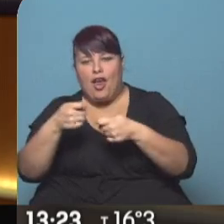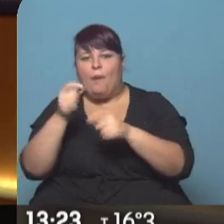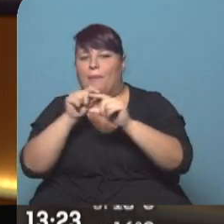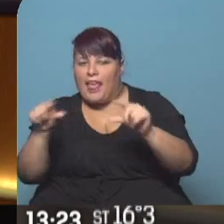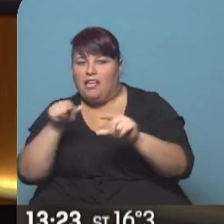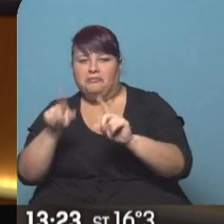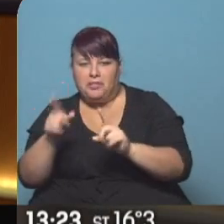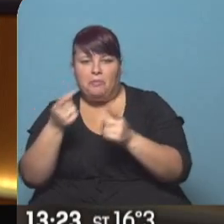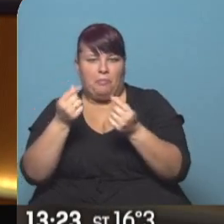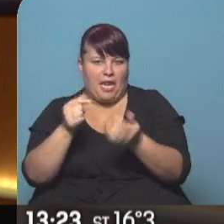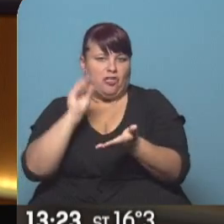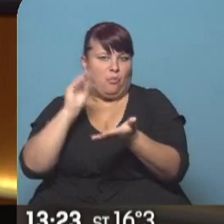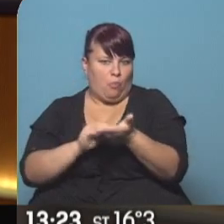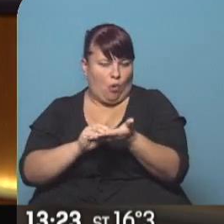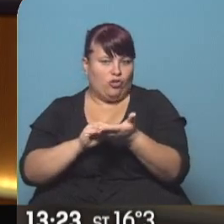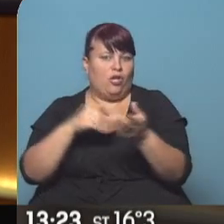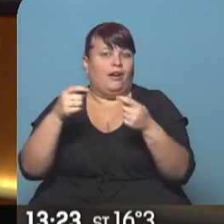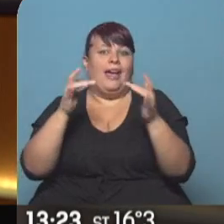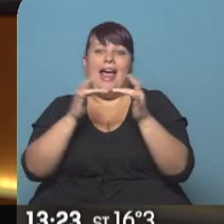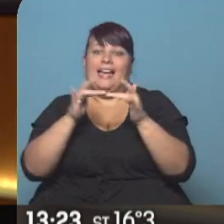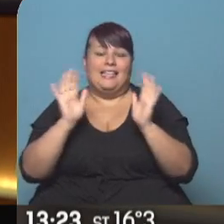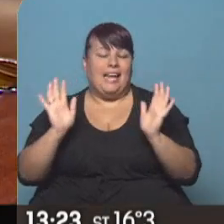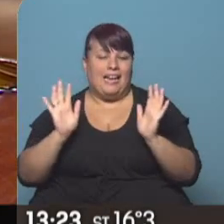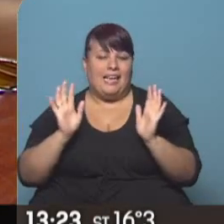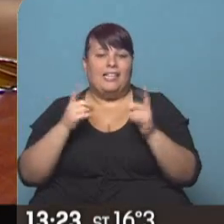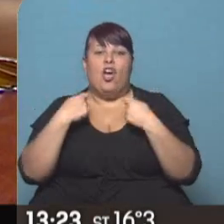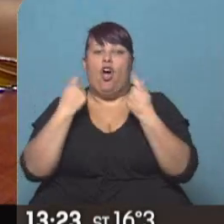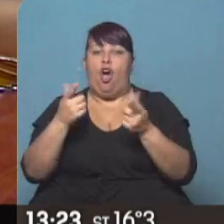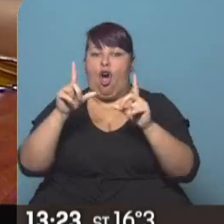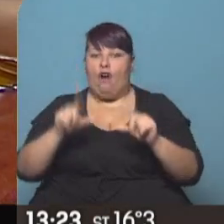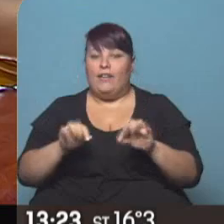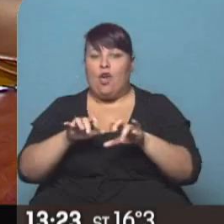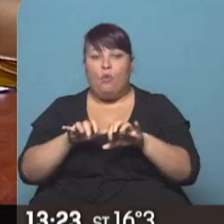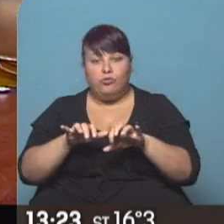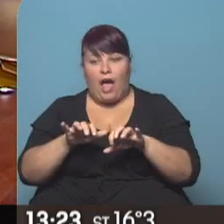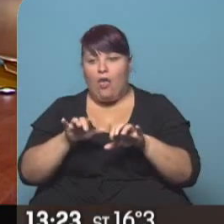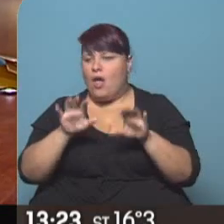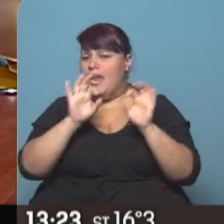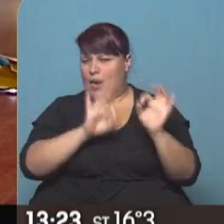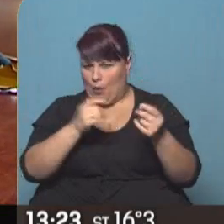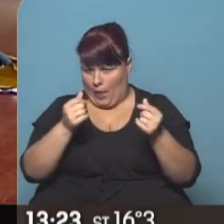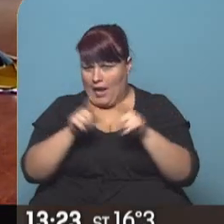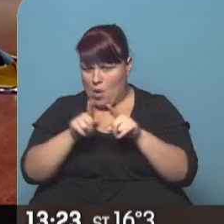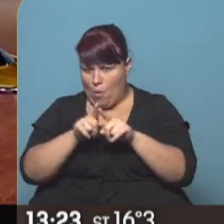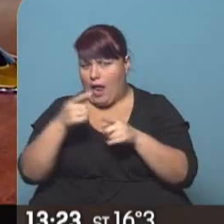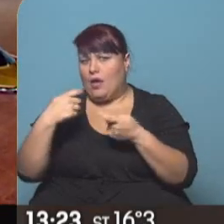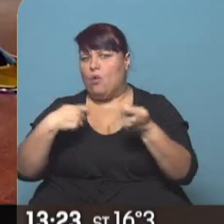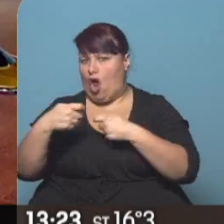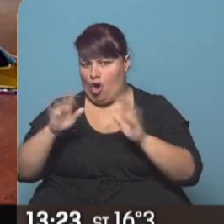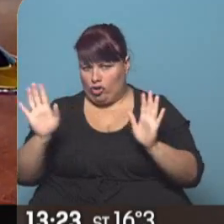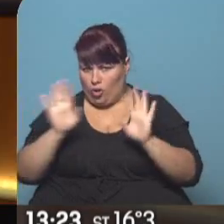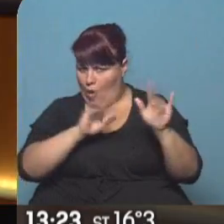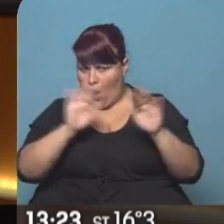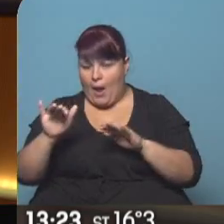el precio en vidriera, el precio estaba escrito. En el comercio electrónico la oferta que se hace a través de la computadora tiene la misma validez que lo que pasa en una vidriera.